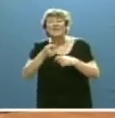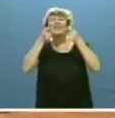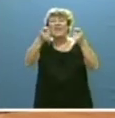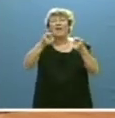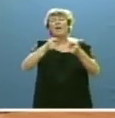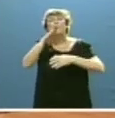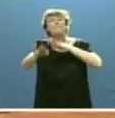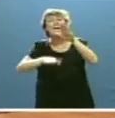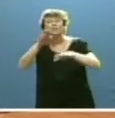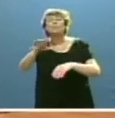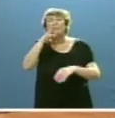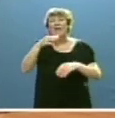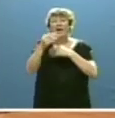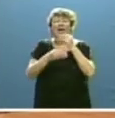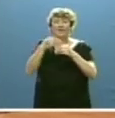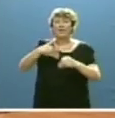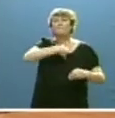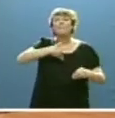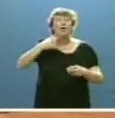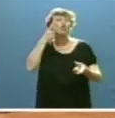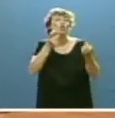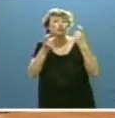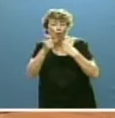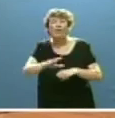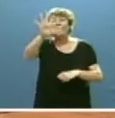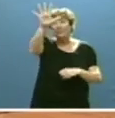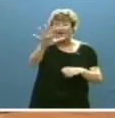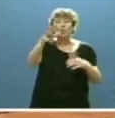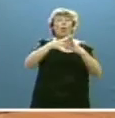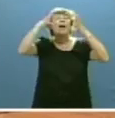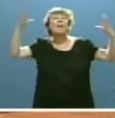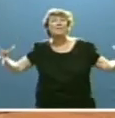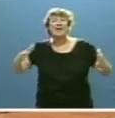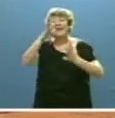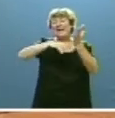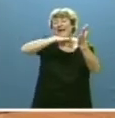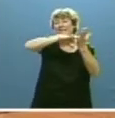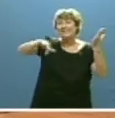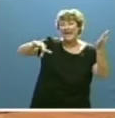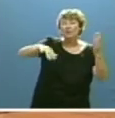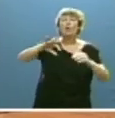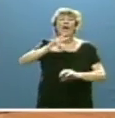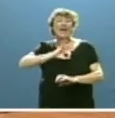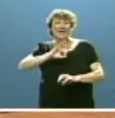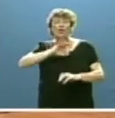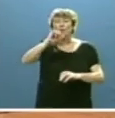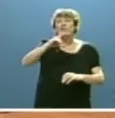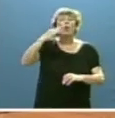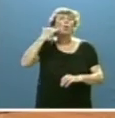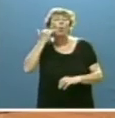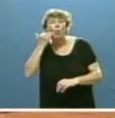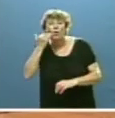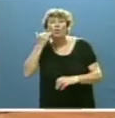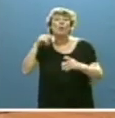procedimientos para el ejercicio de las funciones de control. Cinco, ampliar el calendario parlamentario a los meses de enero y julio en los